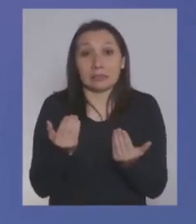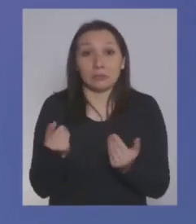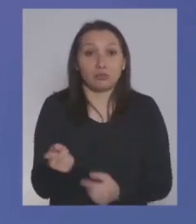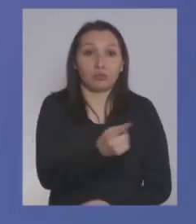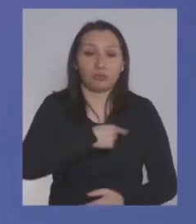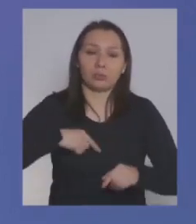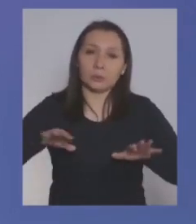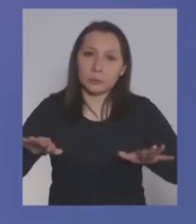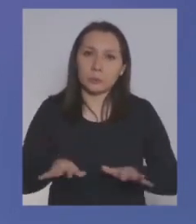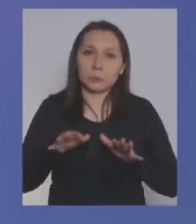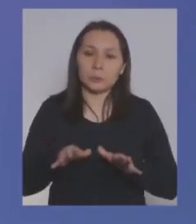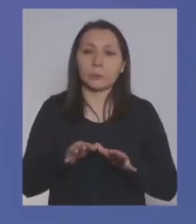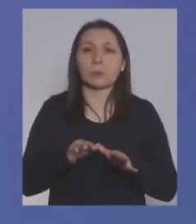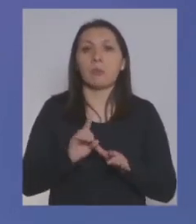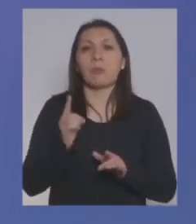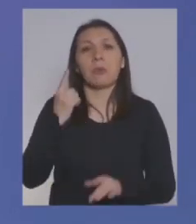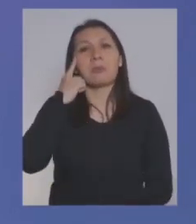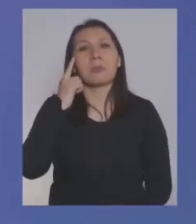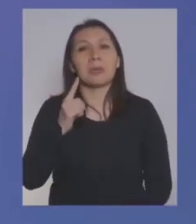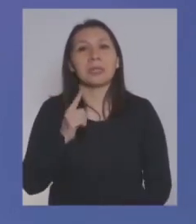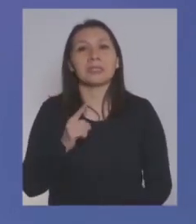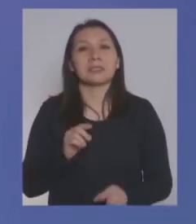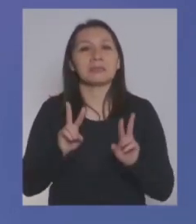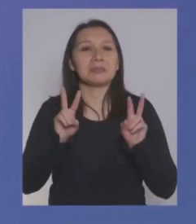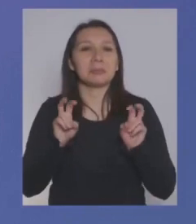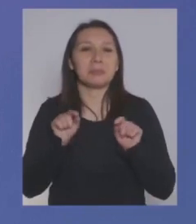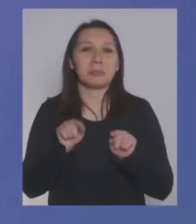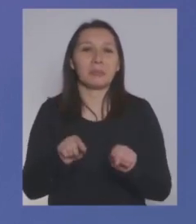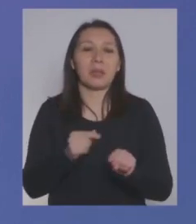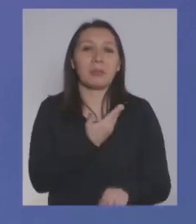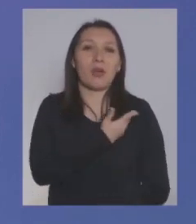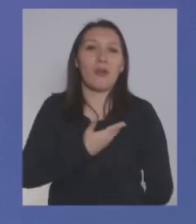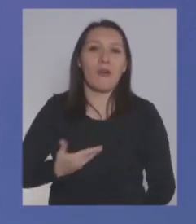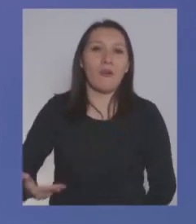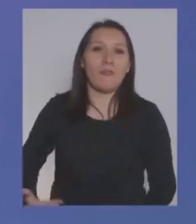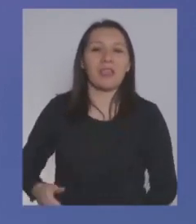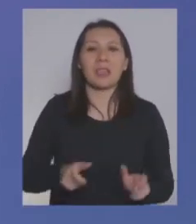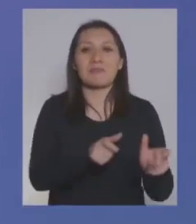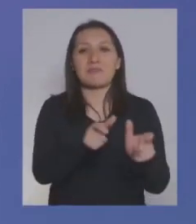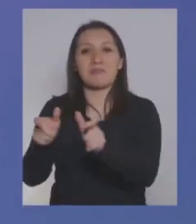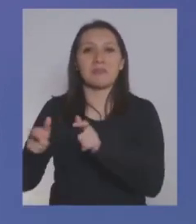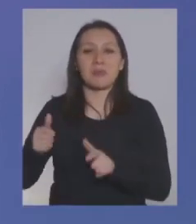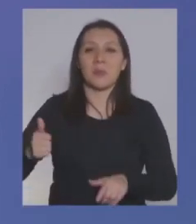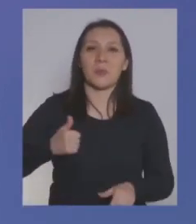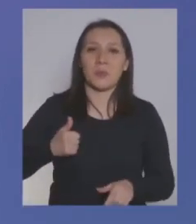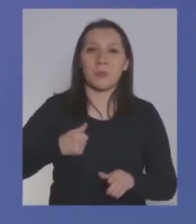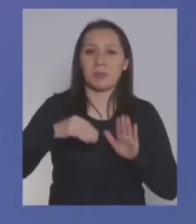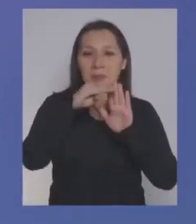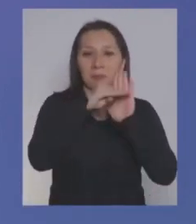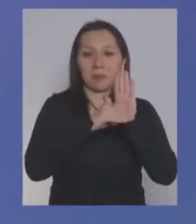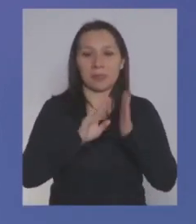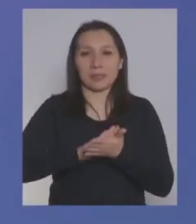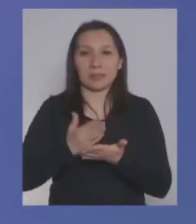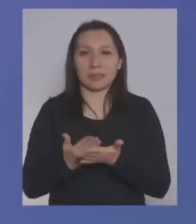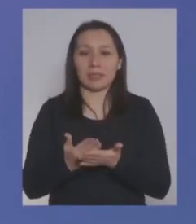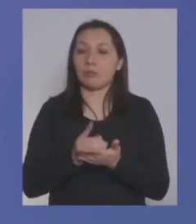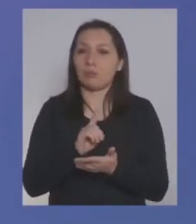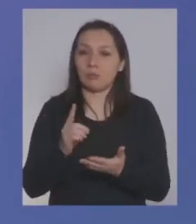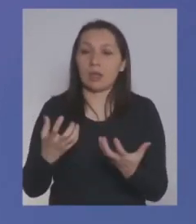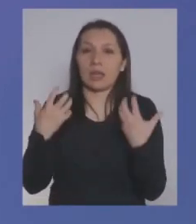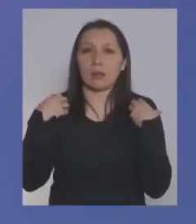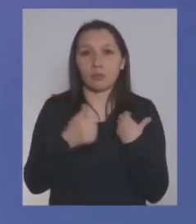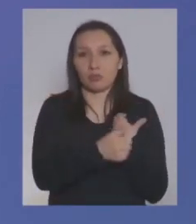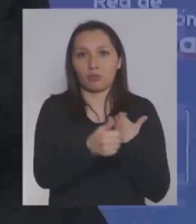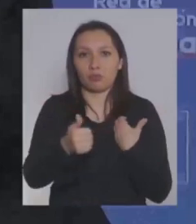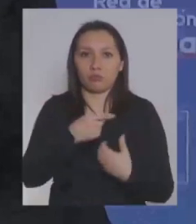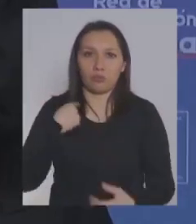esforcemos, porque acá no es solamente resorte de el gobierno estar velando por el cumplimiento de las medidas sanitarias, es responsabilidad de